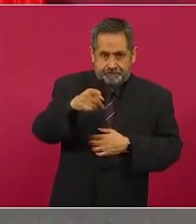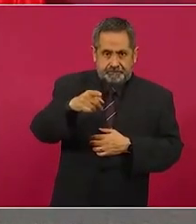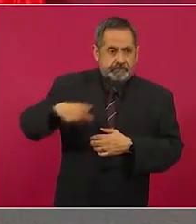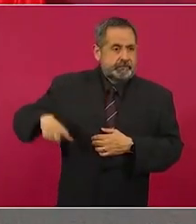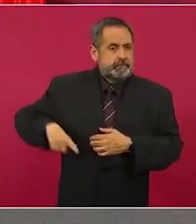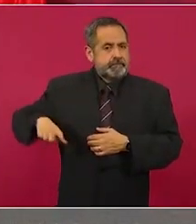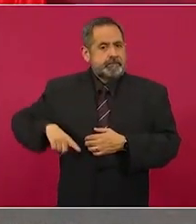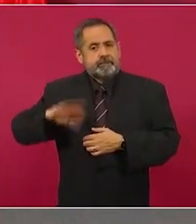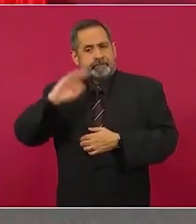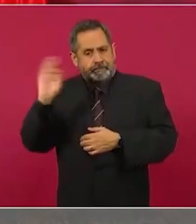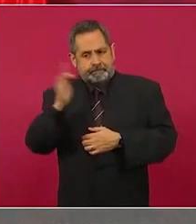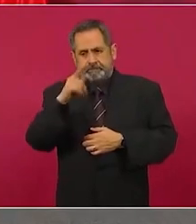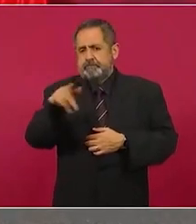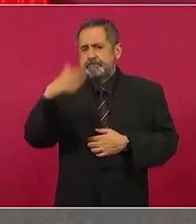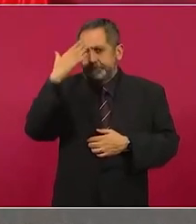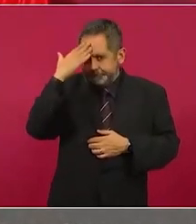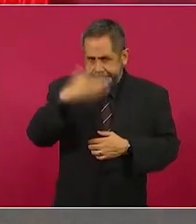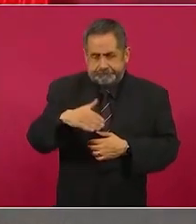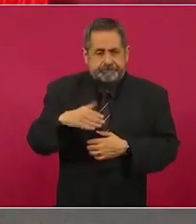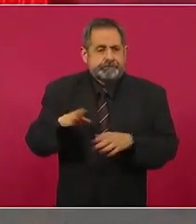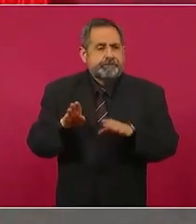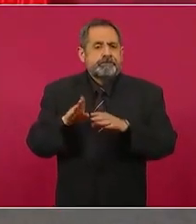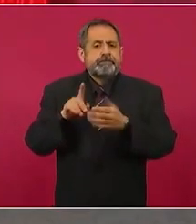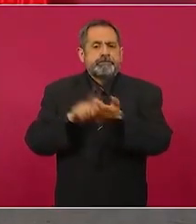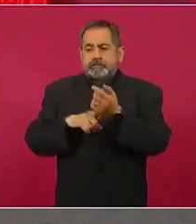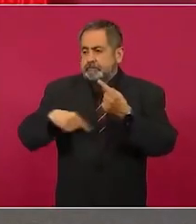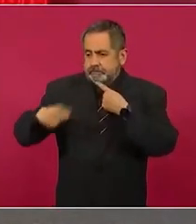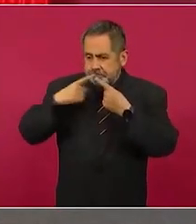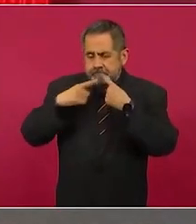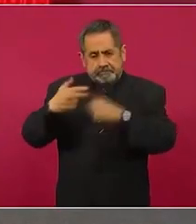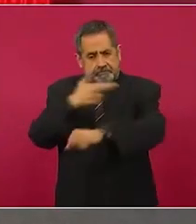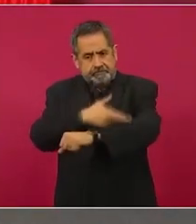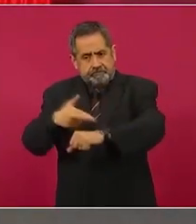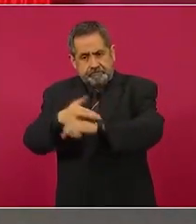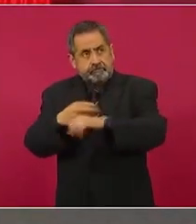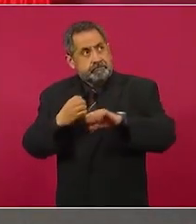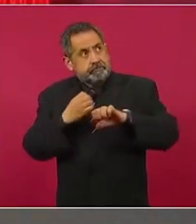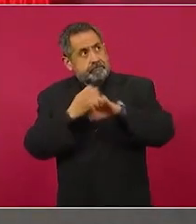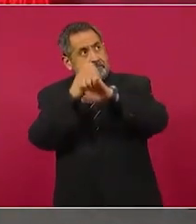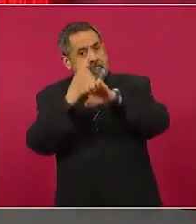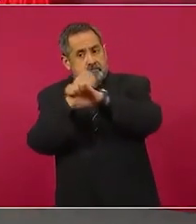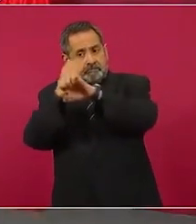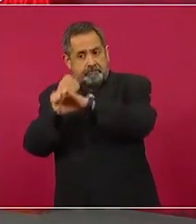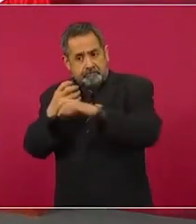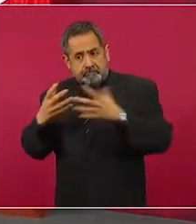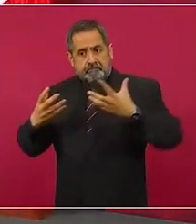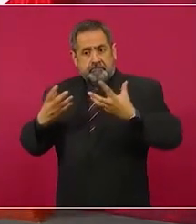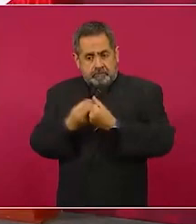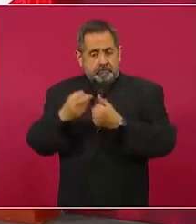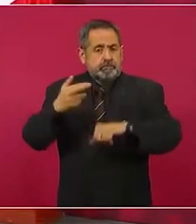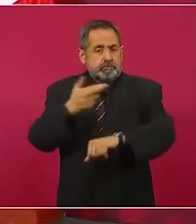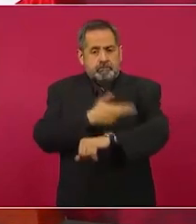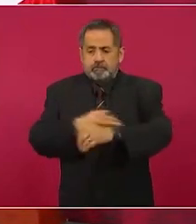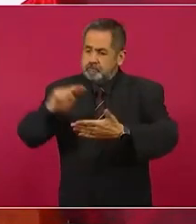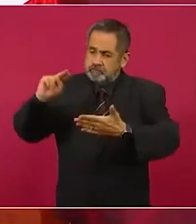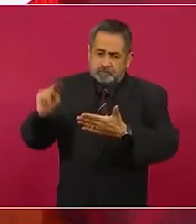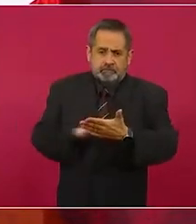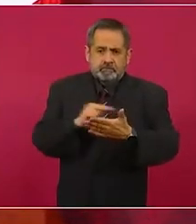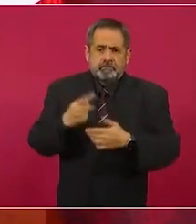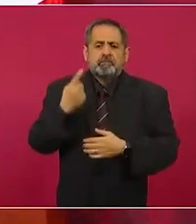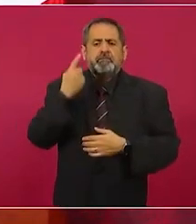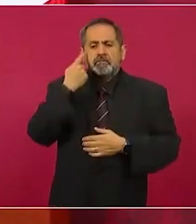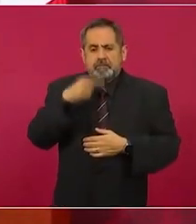gobierno federal y los gobiernos de los estados firmaron un convenio para que haya la